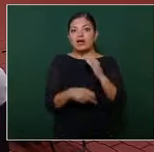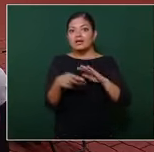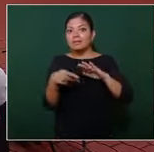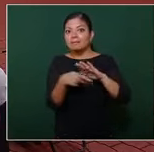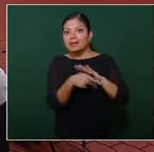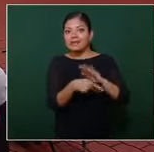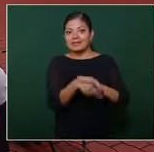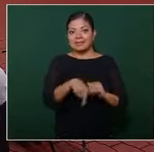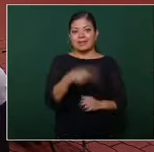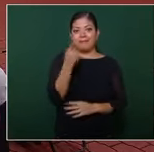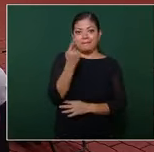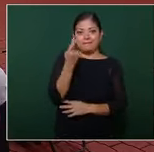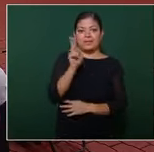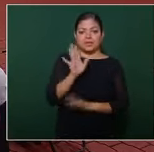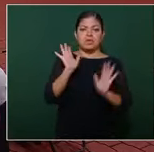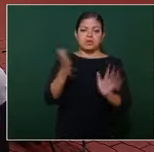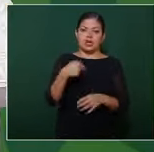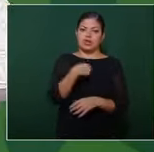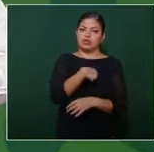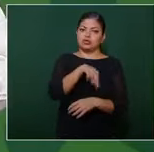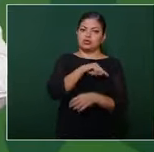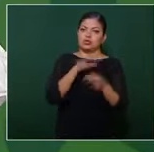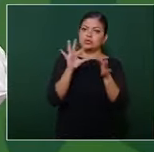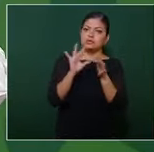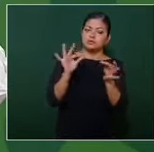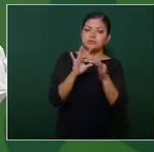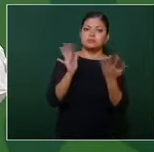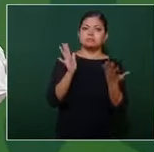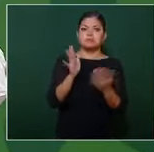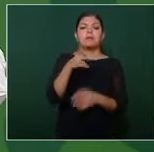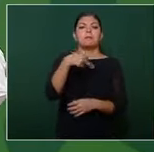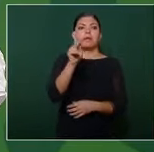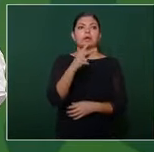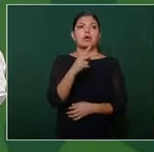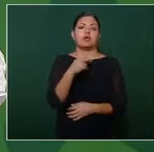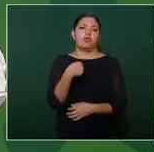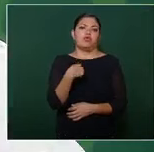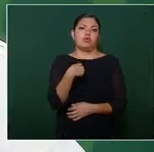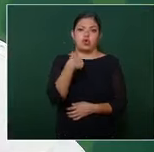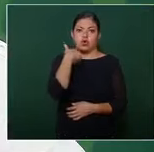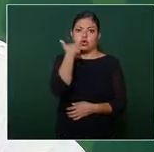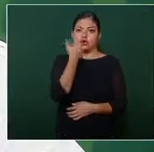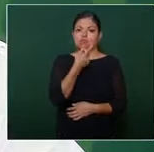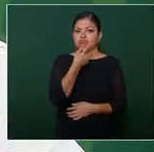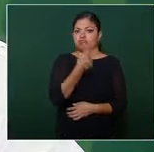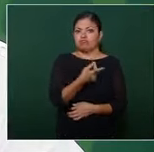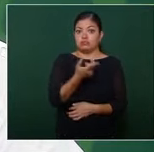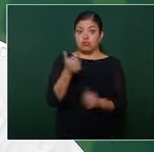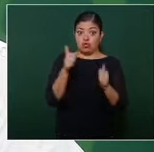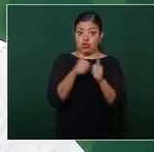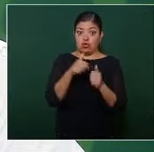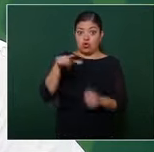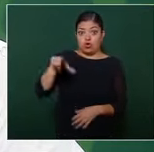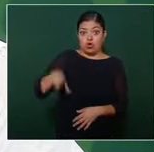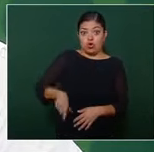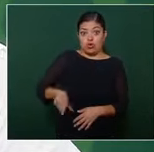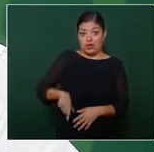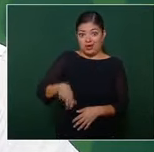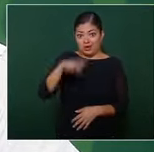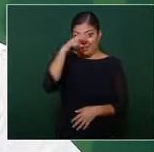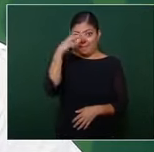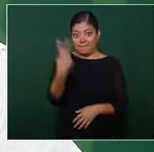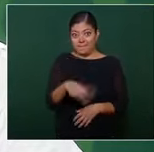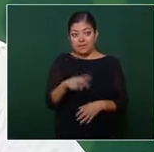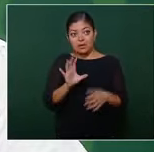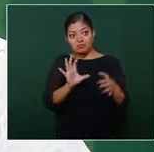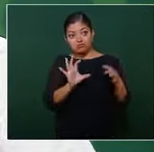Puerto Vallarta, que hemos platicado con él. Pero en general lo que puedo decir es que con el gobierno de la República hoy hay una agenda